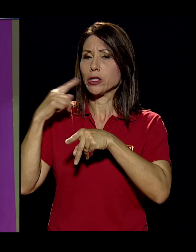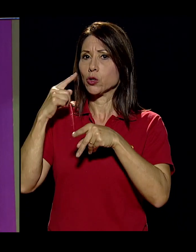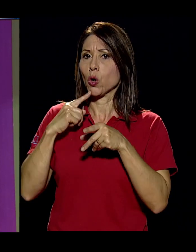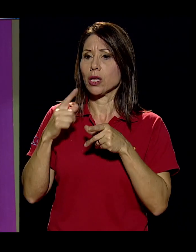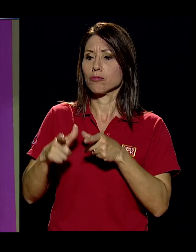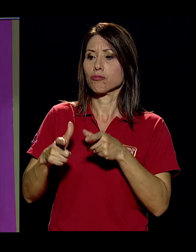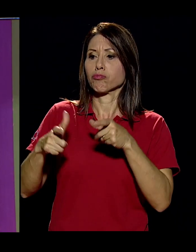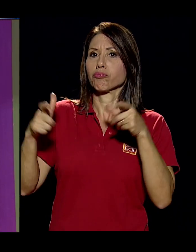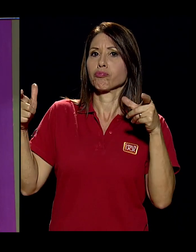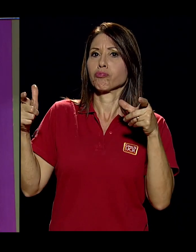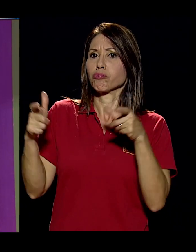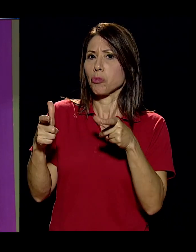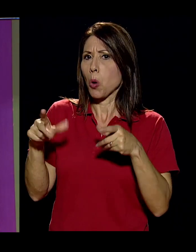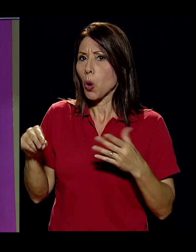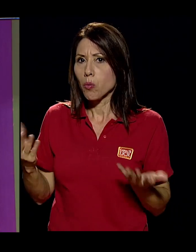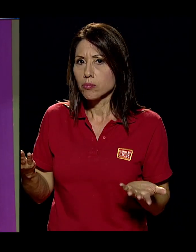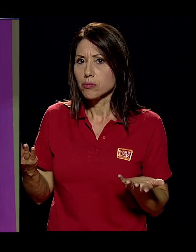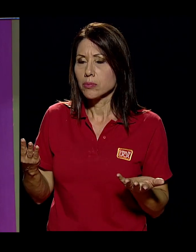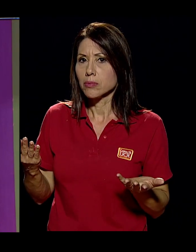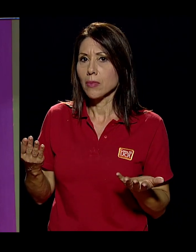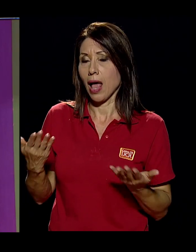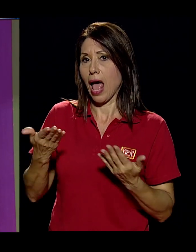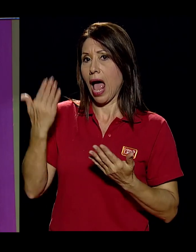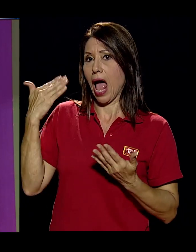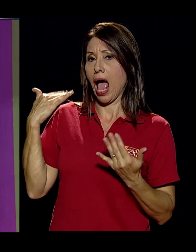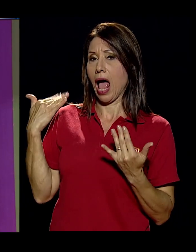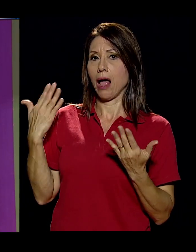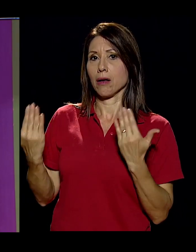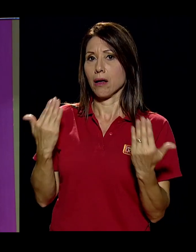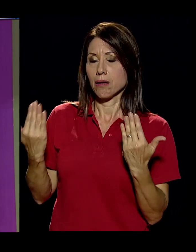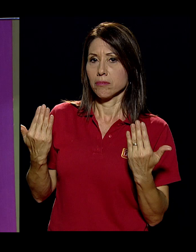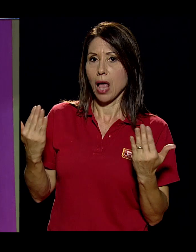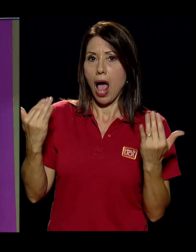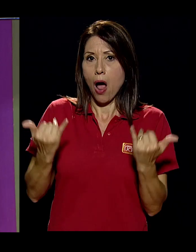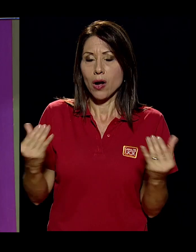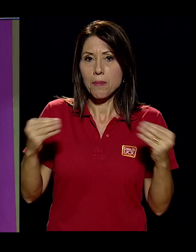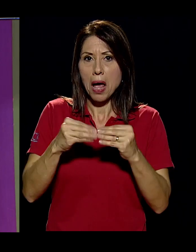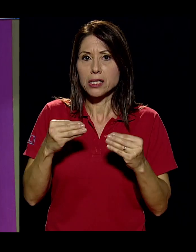personas sordas que vivía en el país? ¿Hay más personas sordas ahora o no lo sabemos?